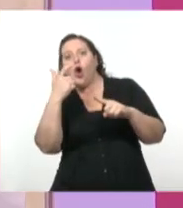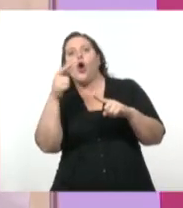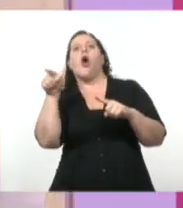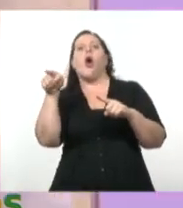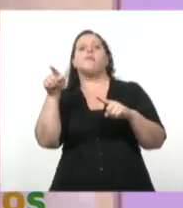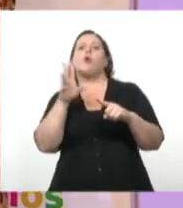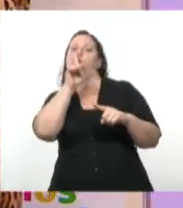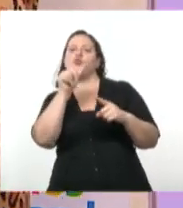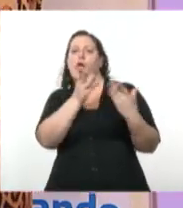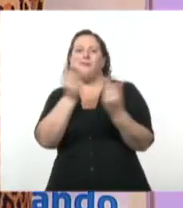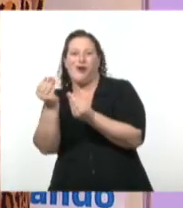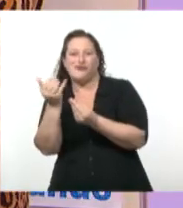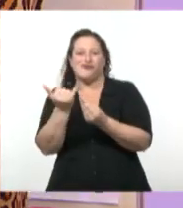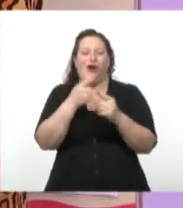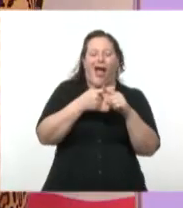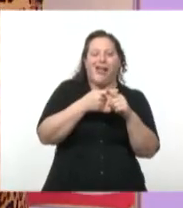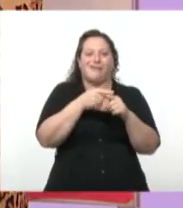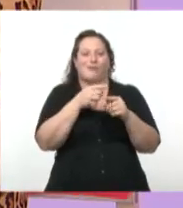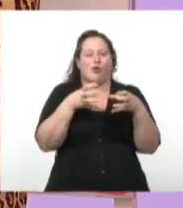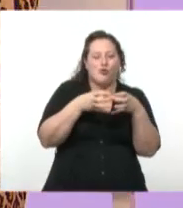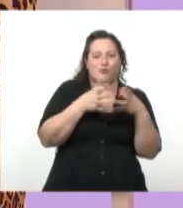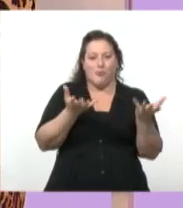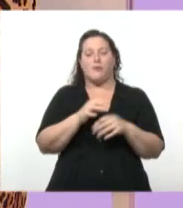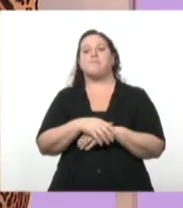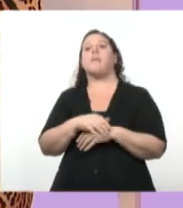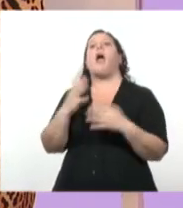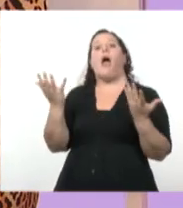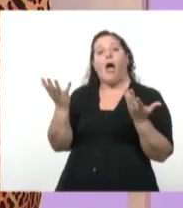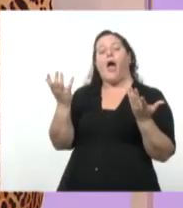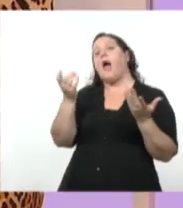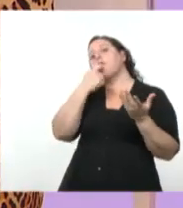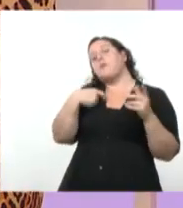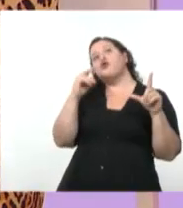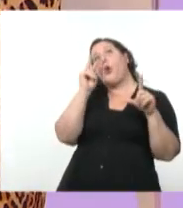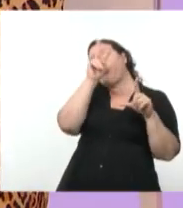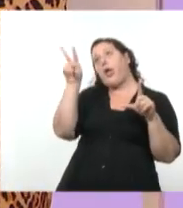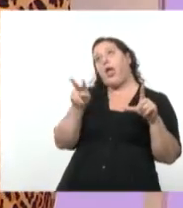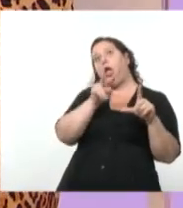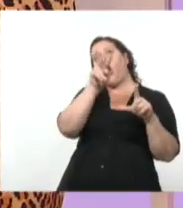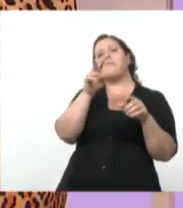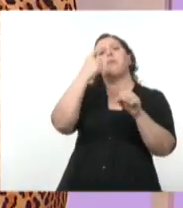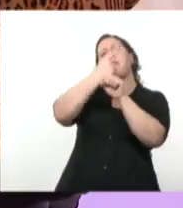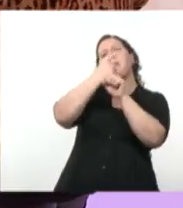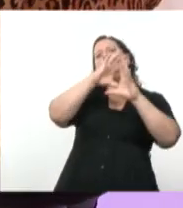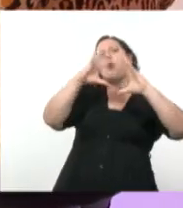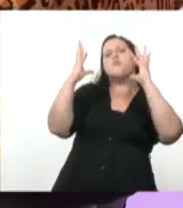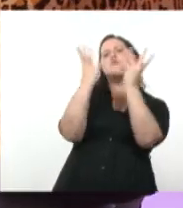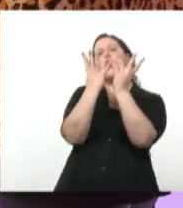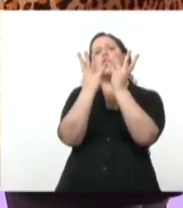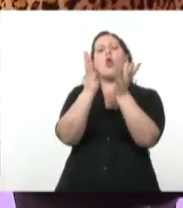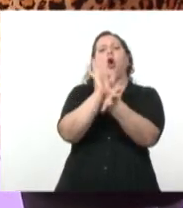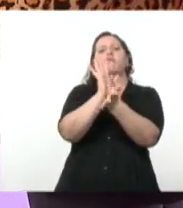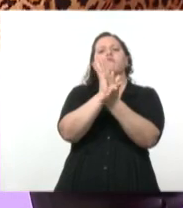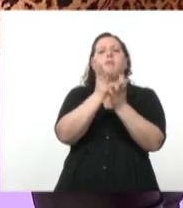mundo, que es el mundo de Unión Soviética, el primer mundo es el mundo del capitalismo y el tercer mundo vendría a ser todo ese resto donde